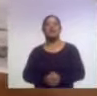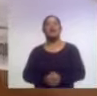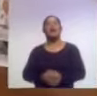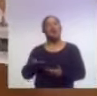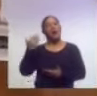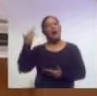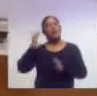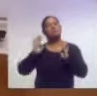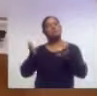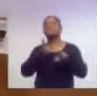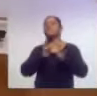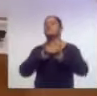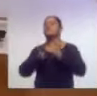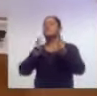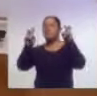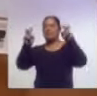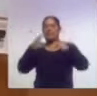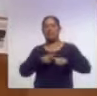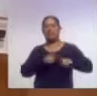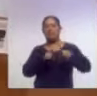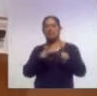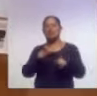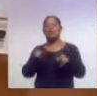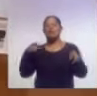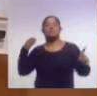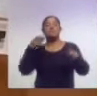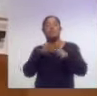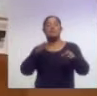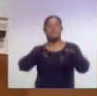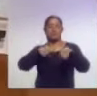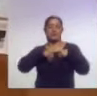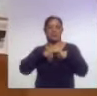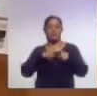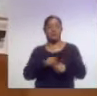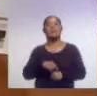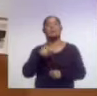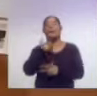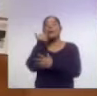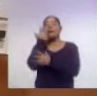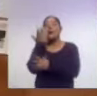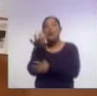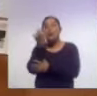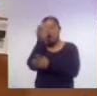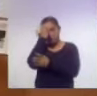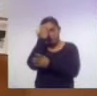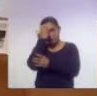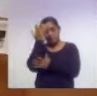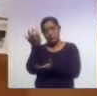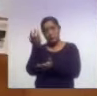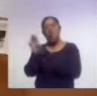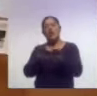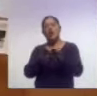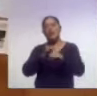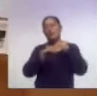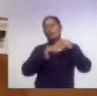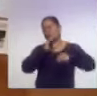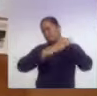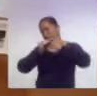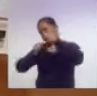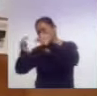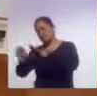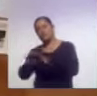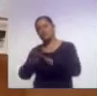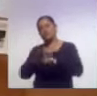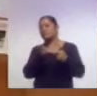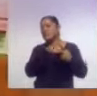diversos temas relacionados con la adopción, pero nosotros queremos saber, pues, ¿cómo se origina un proceso de adopción o cómo se